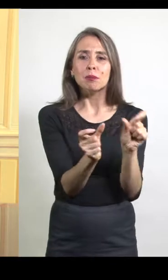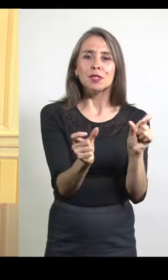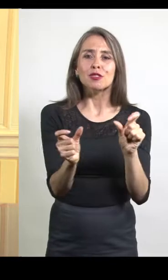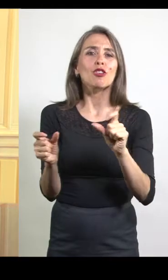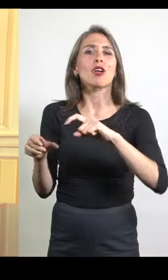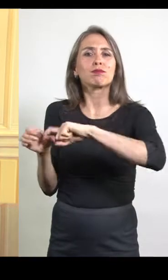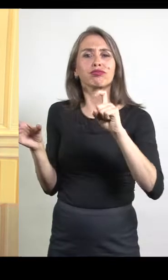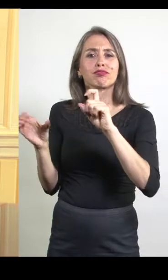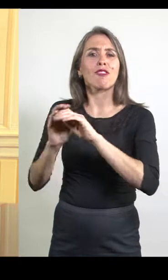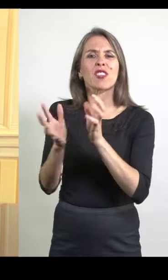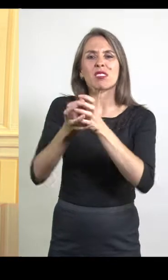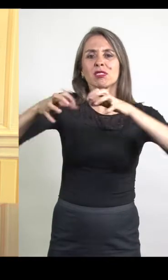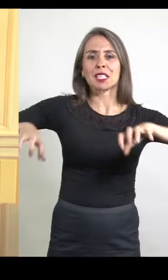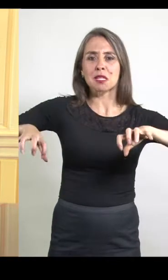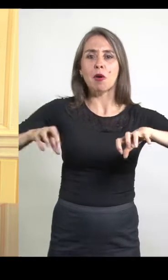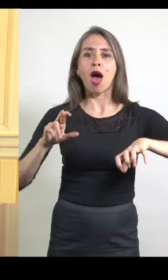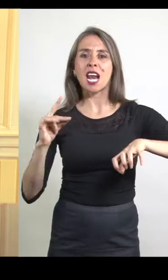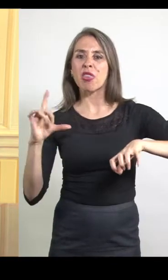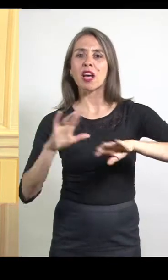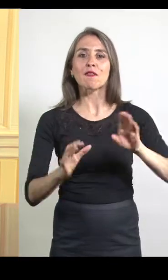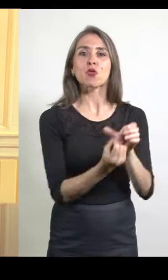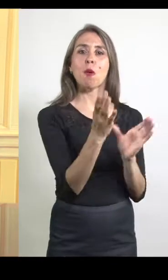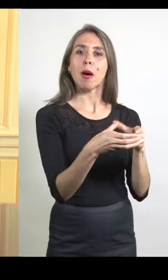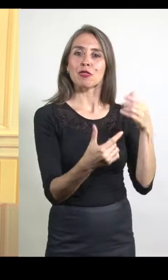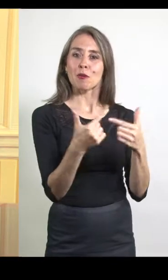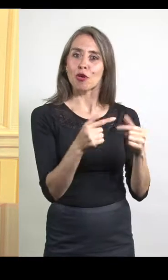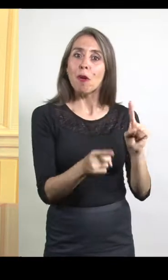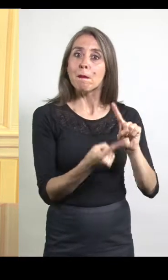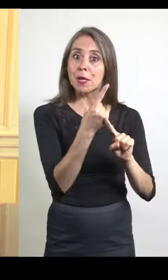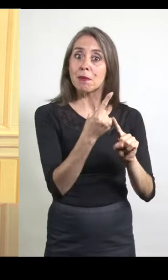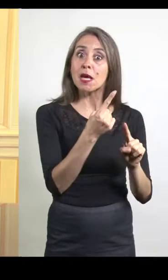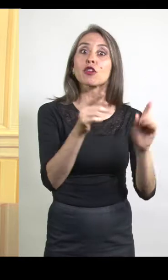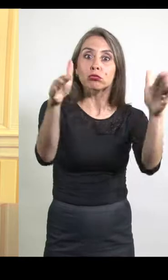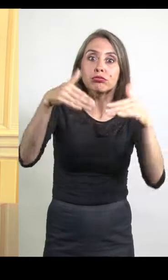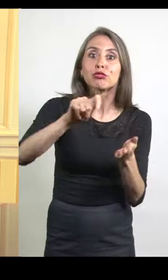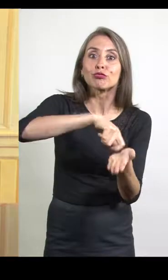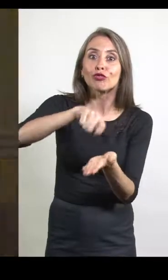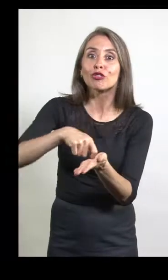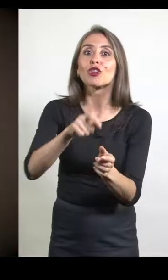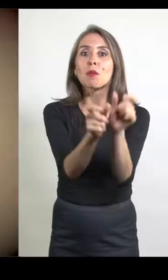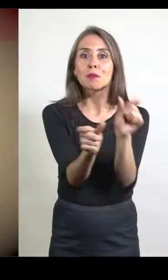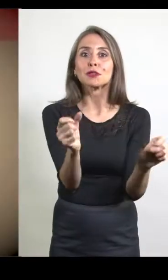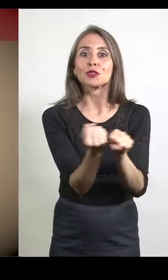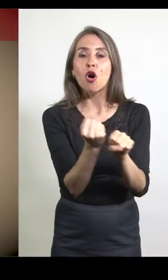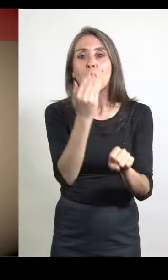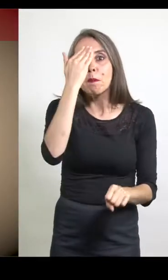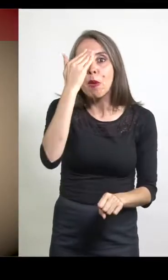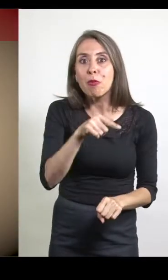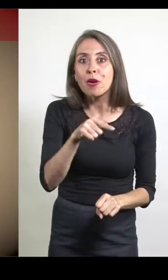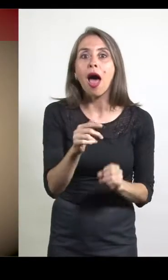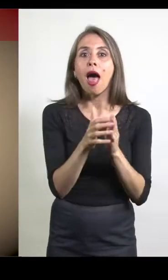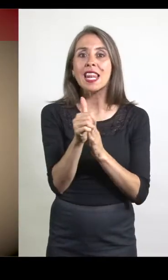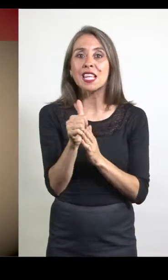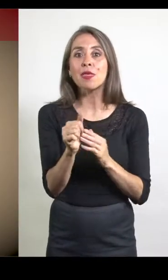del radicalismo y así formaron este nuevo partido político, el primero que congregó a sectores populares. Sus líderes fueron